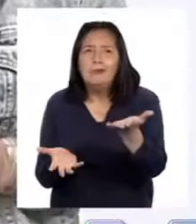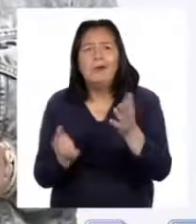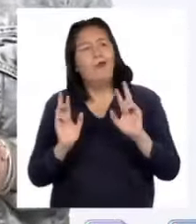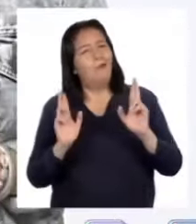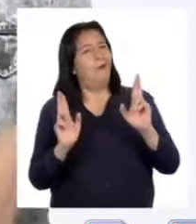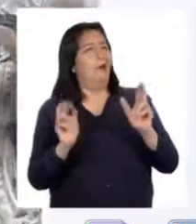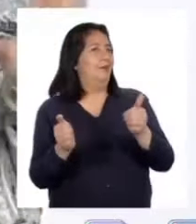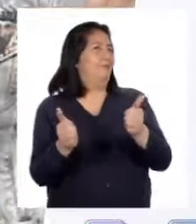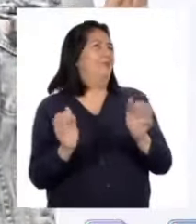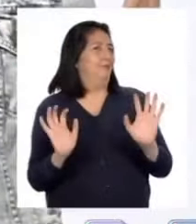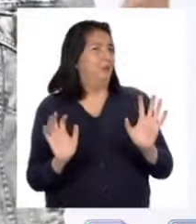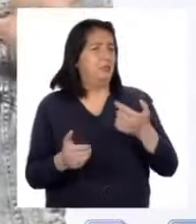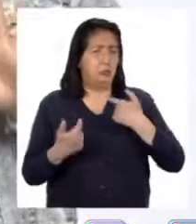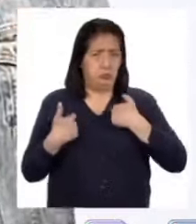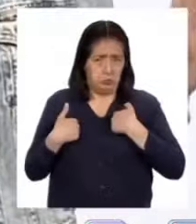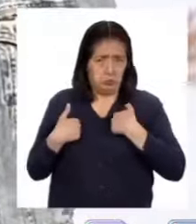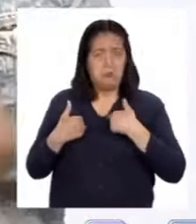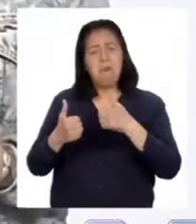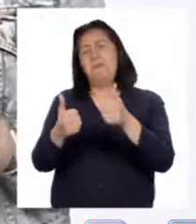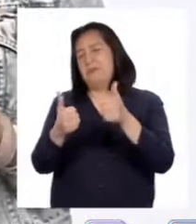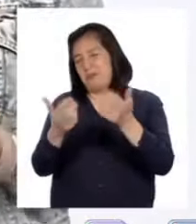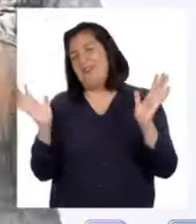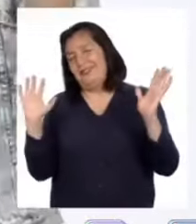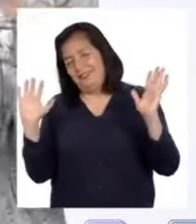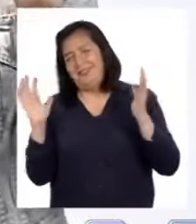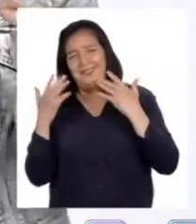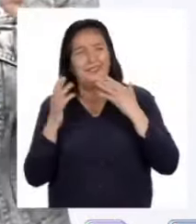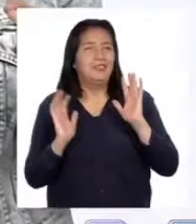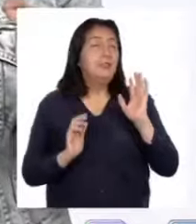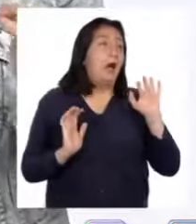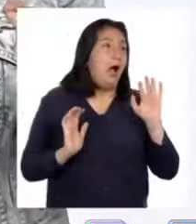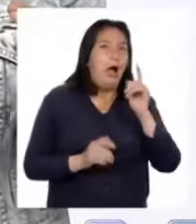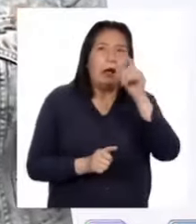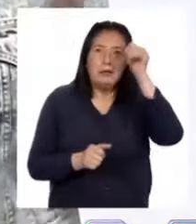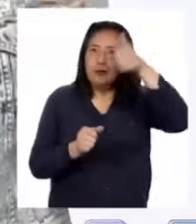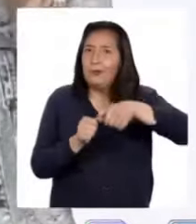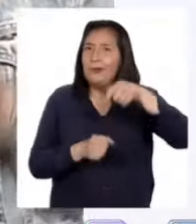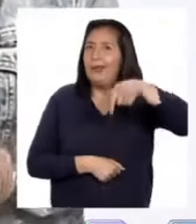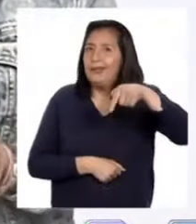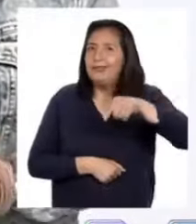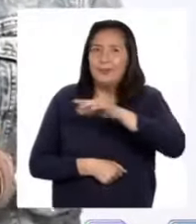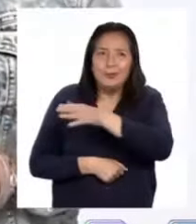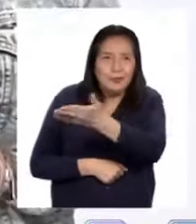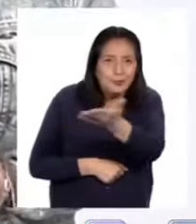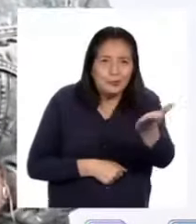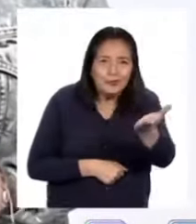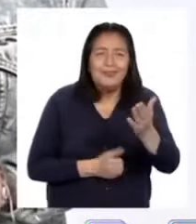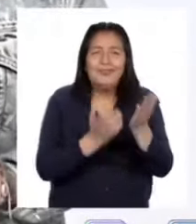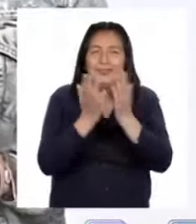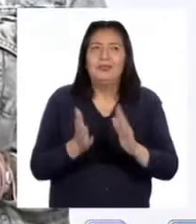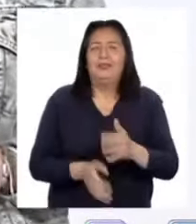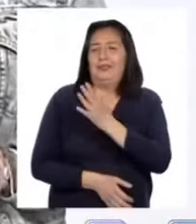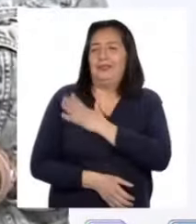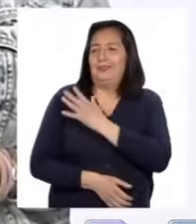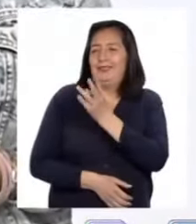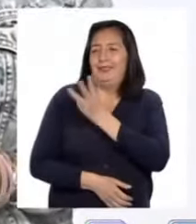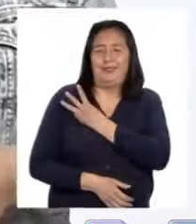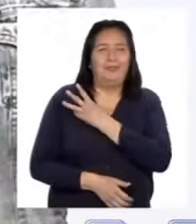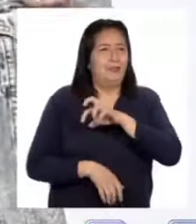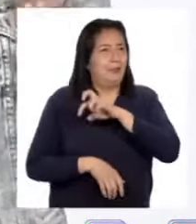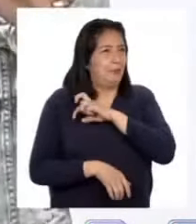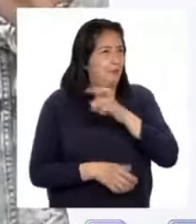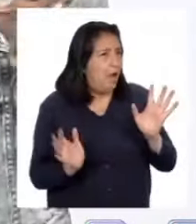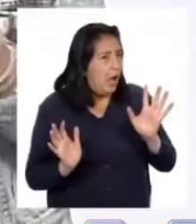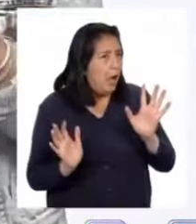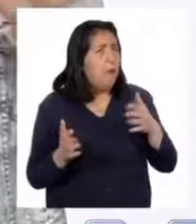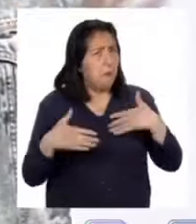Espero que estén muy bien. Yo me encuentro bien, felizmente. Pero recuerden que este programa está dirigido a ustedes, estudiantes de quinto y sexto grado de primaria.